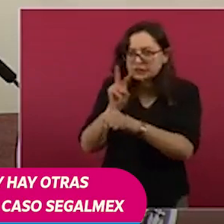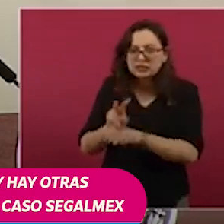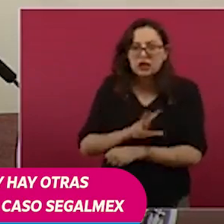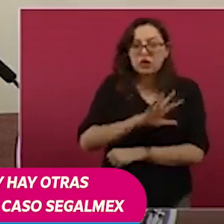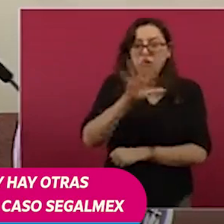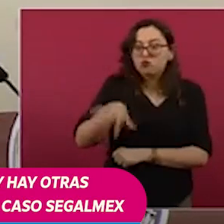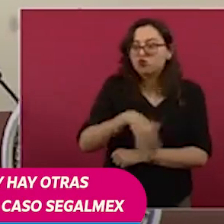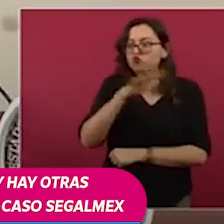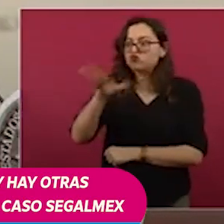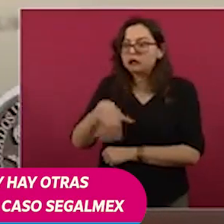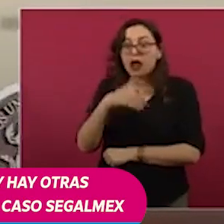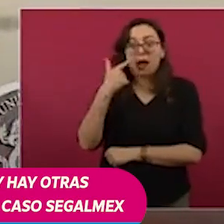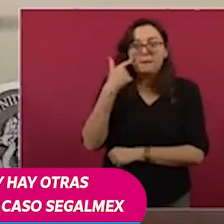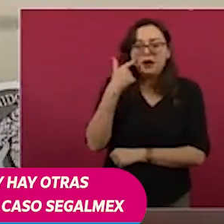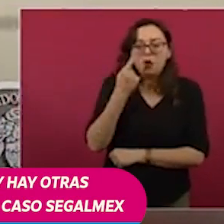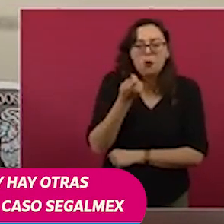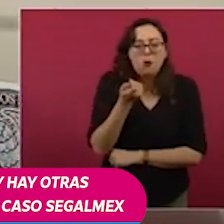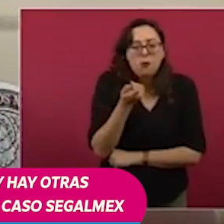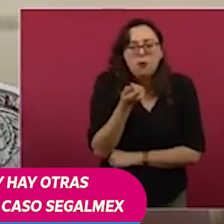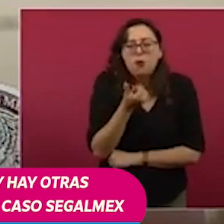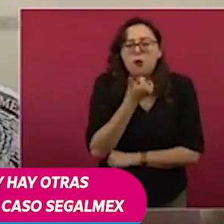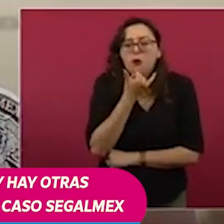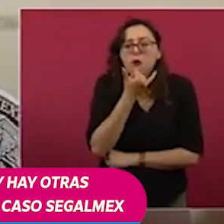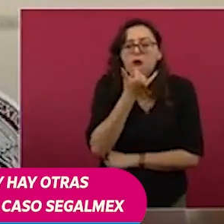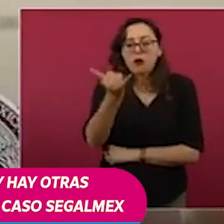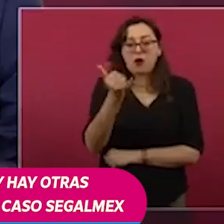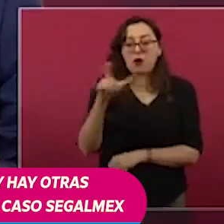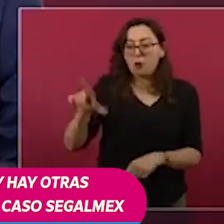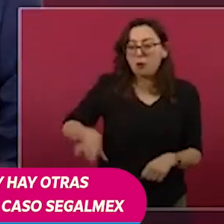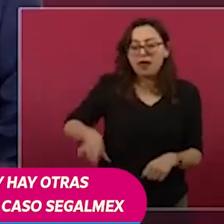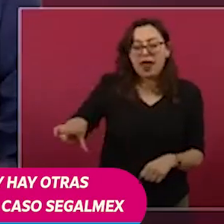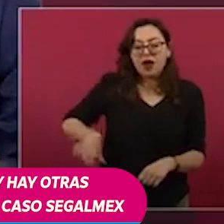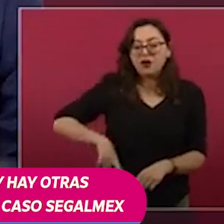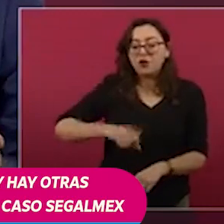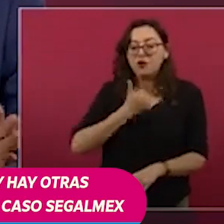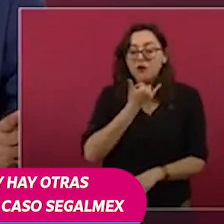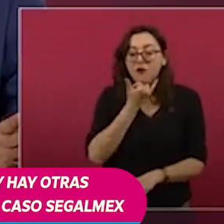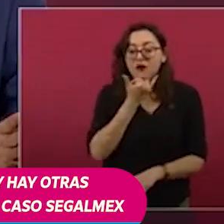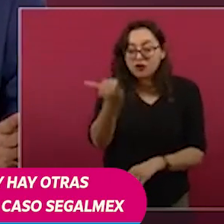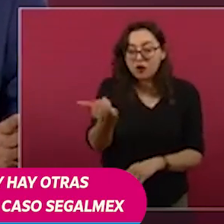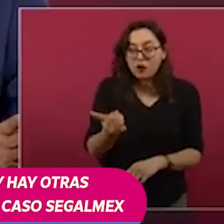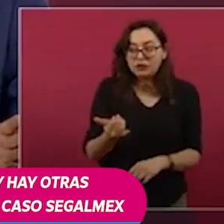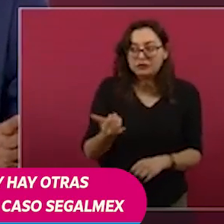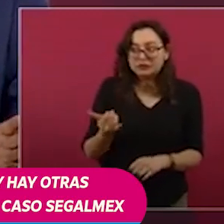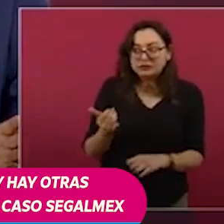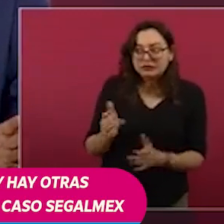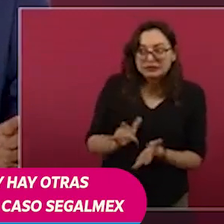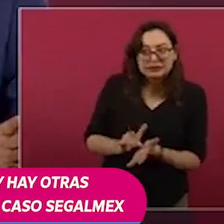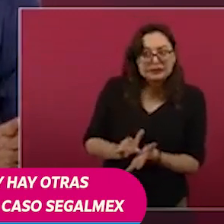actuemos mal, que en este caso, por ejemplo,